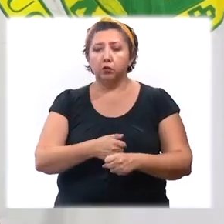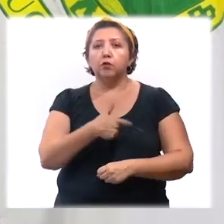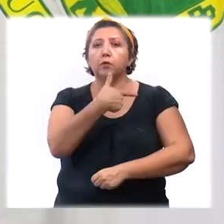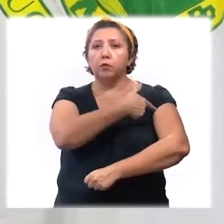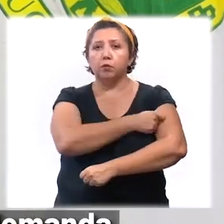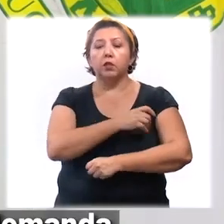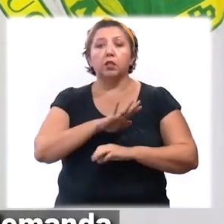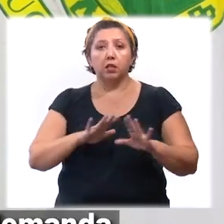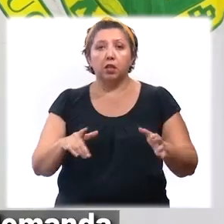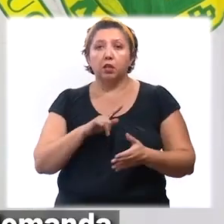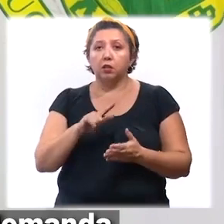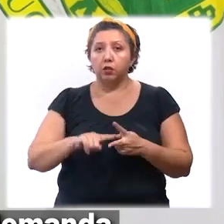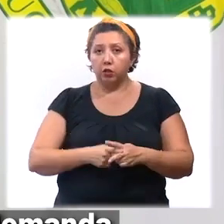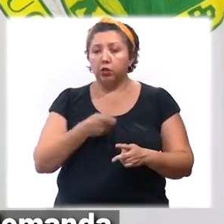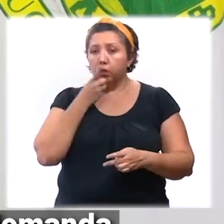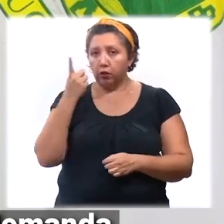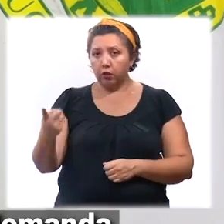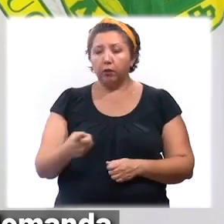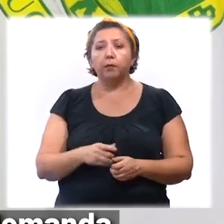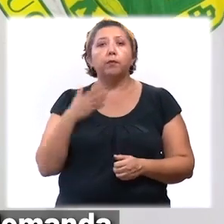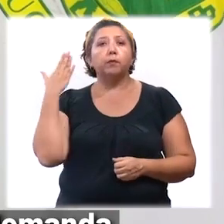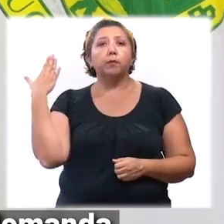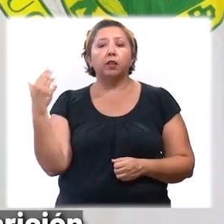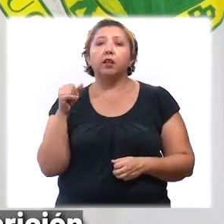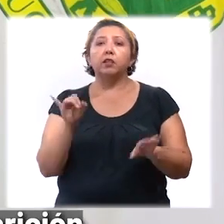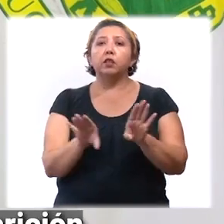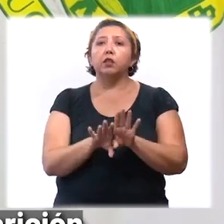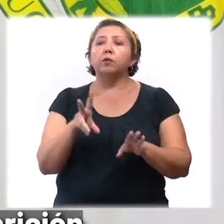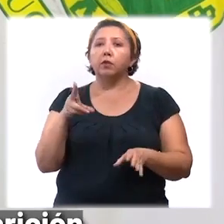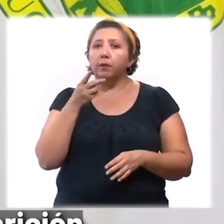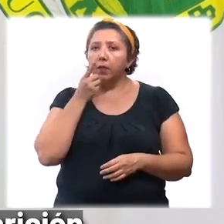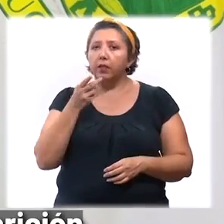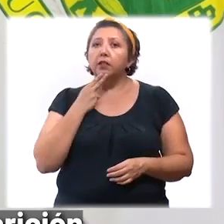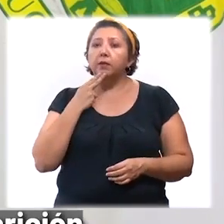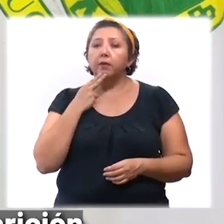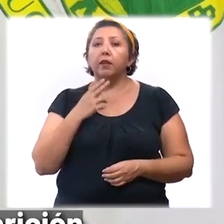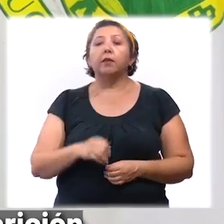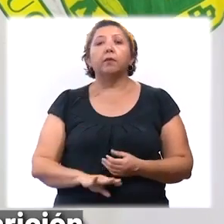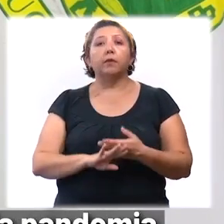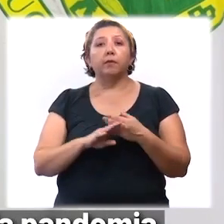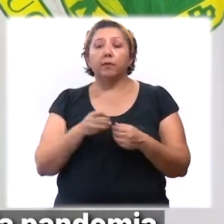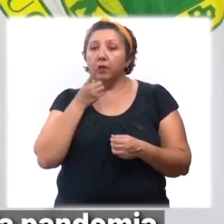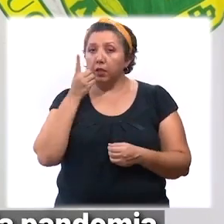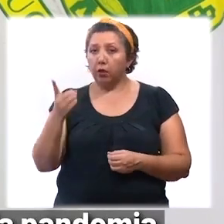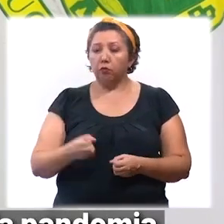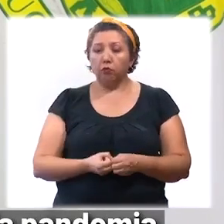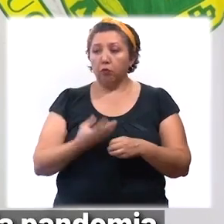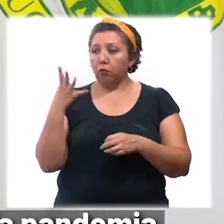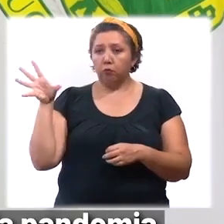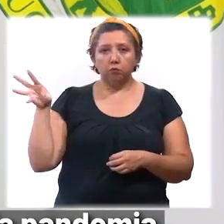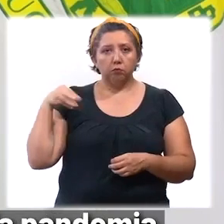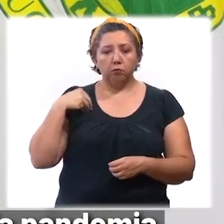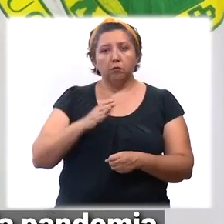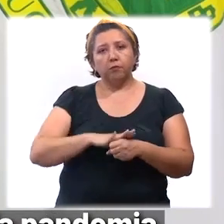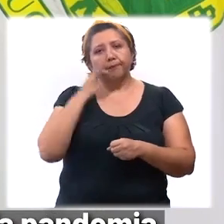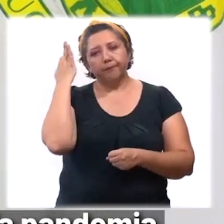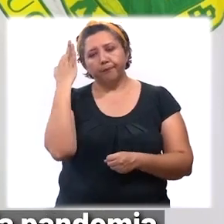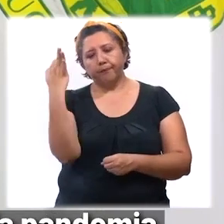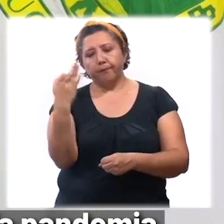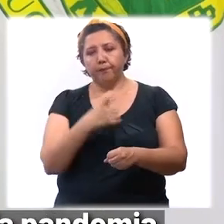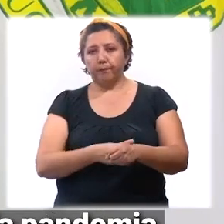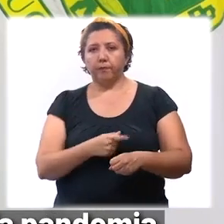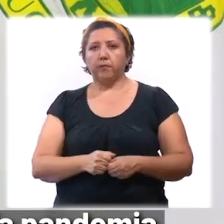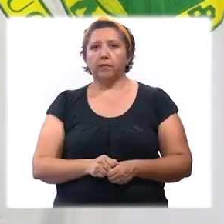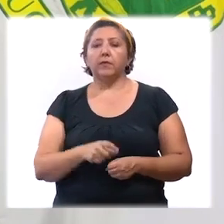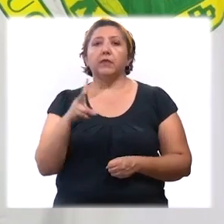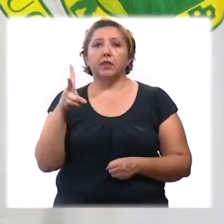se vacunen, ya que nuestra reactivación económica lo demanda, así como también sirve para evitar la aparición de nuevas cepas y con ello la prolongación de